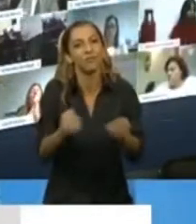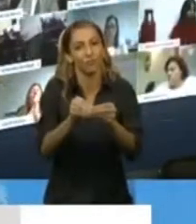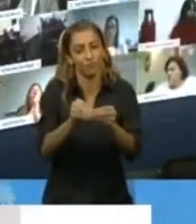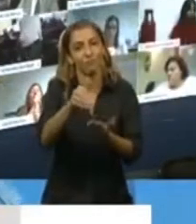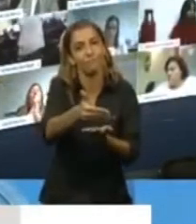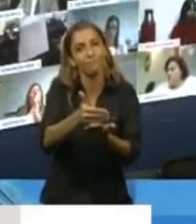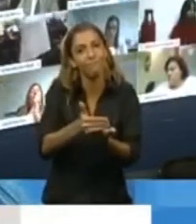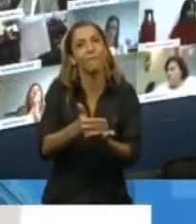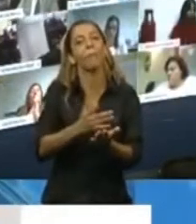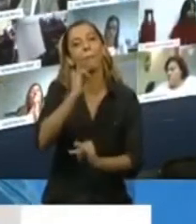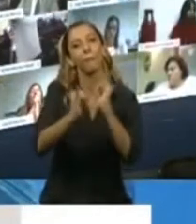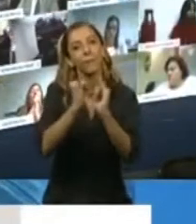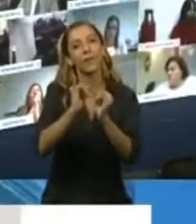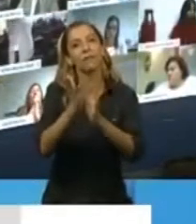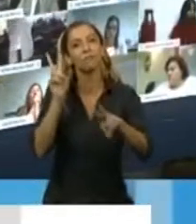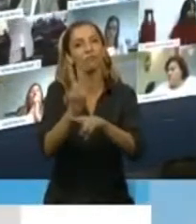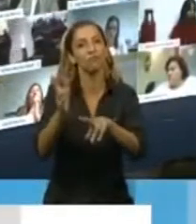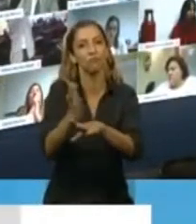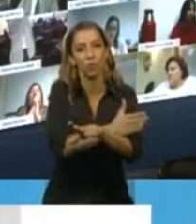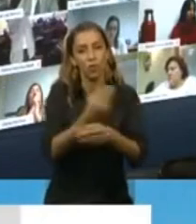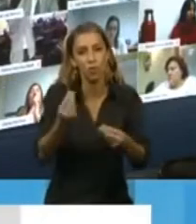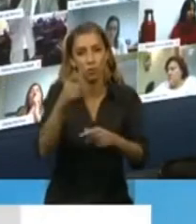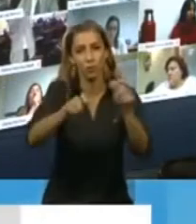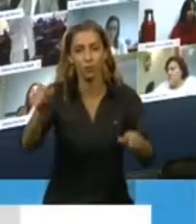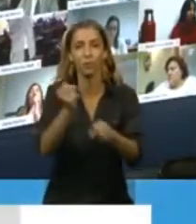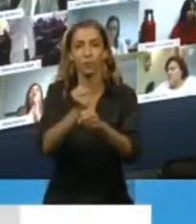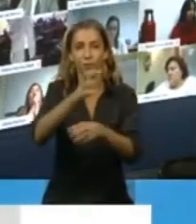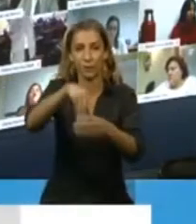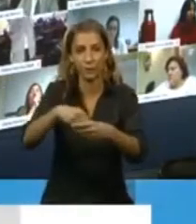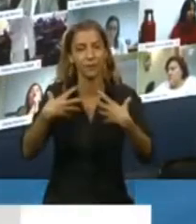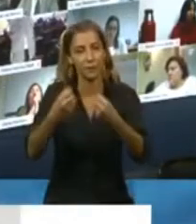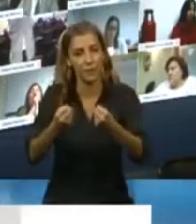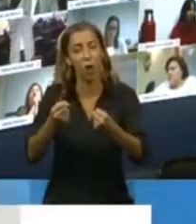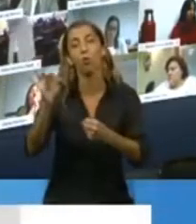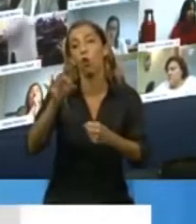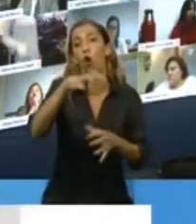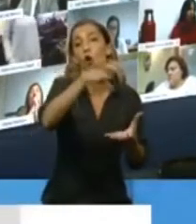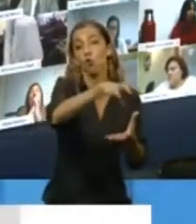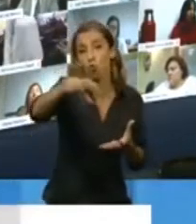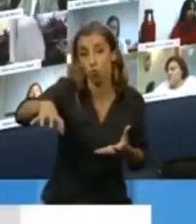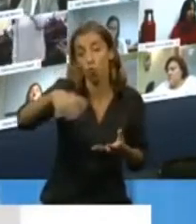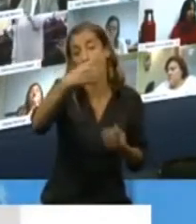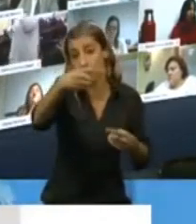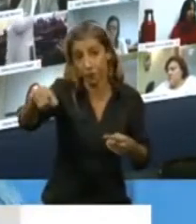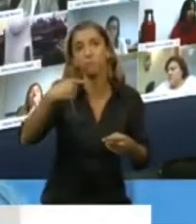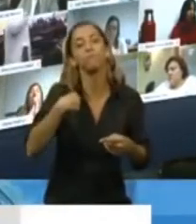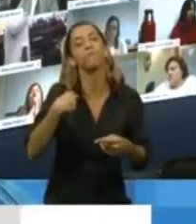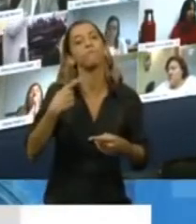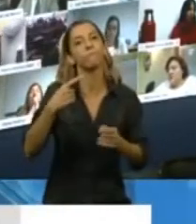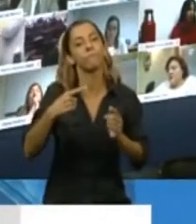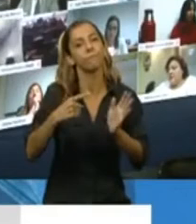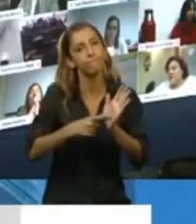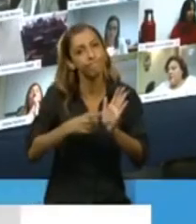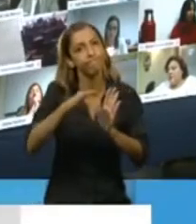criterios de protección para el personal, para los lugares, establece la necesidad de los